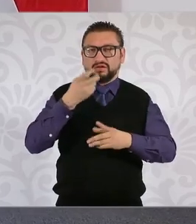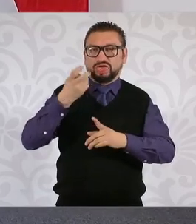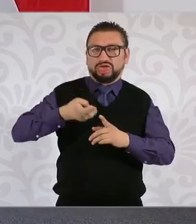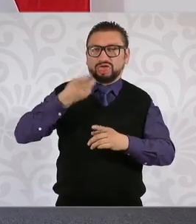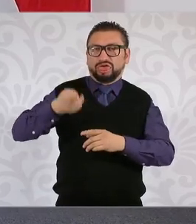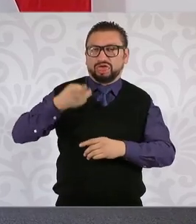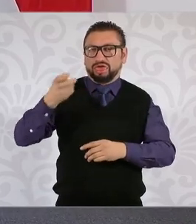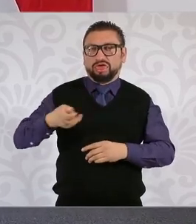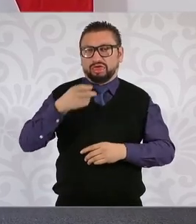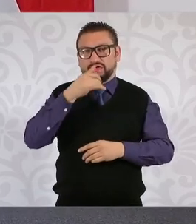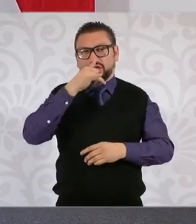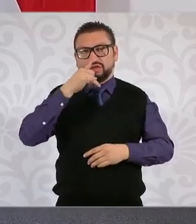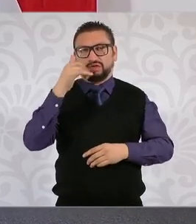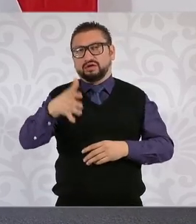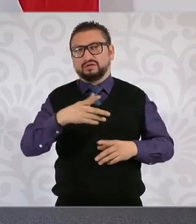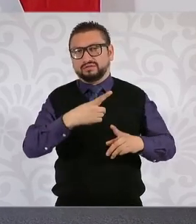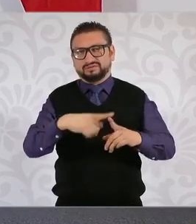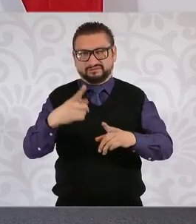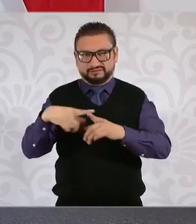ofensa vamos a llamarla